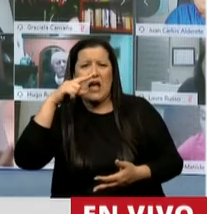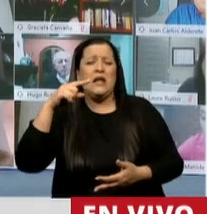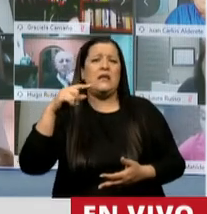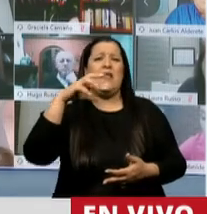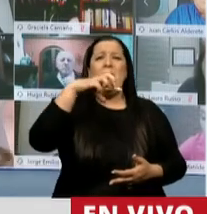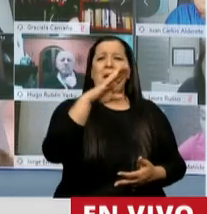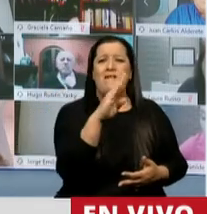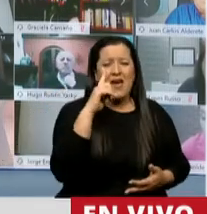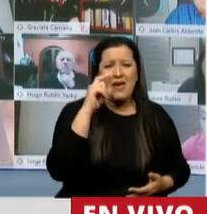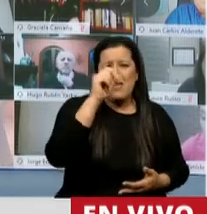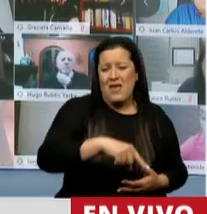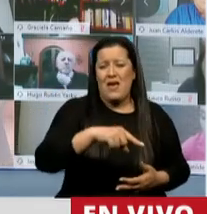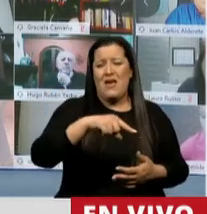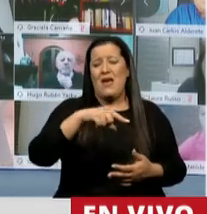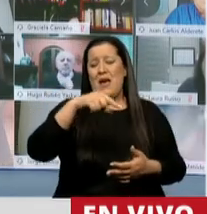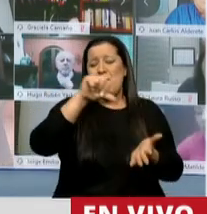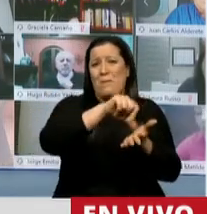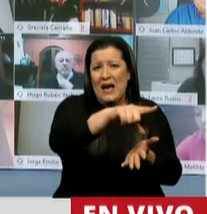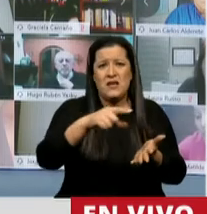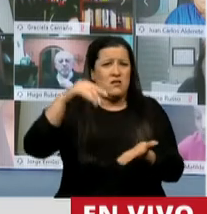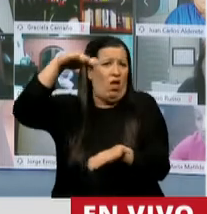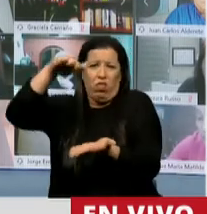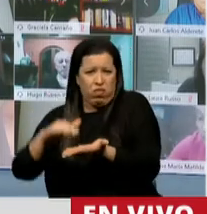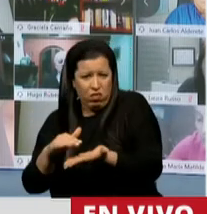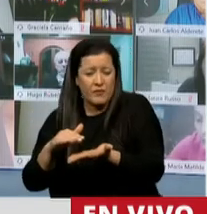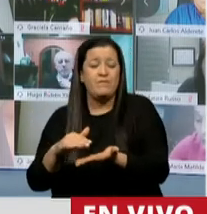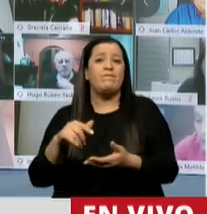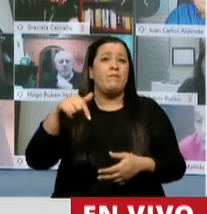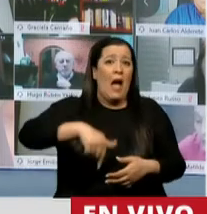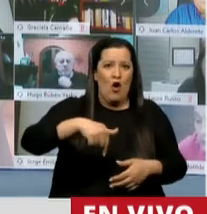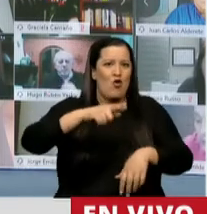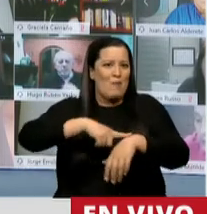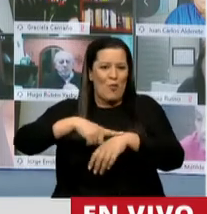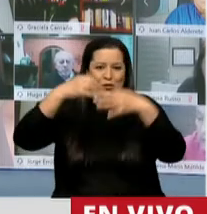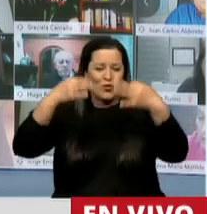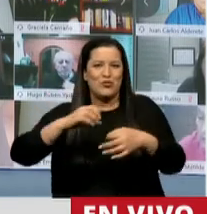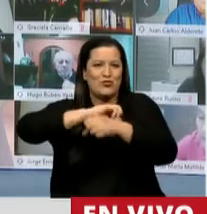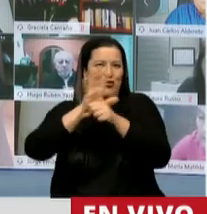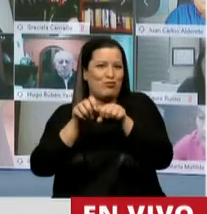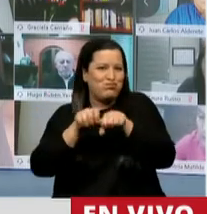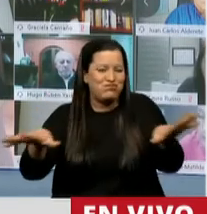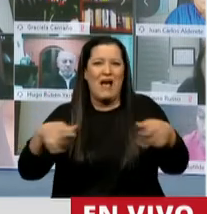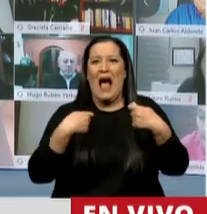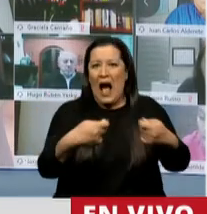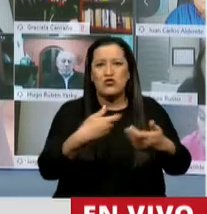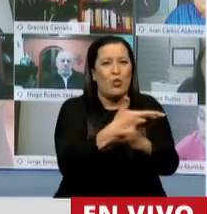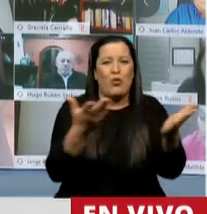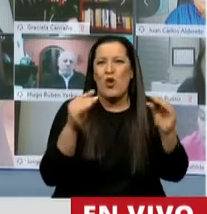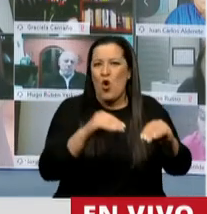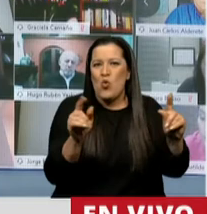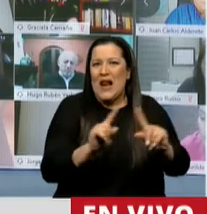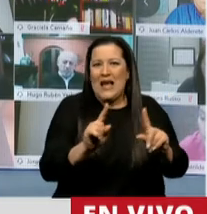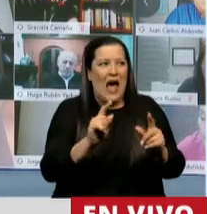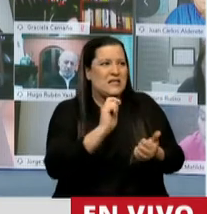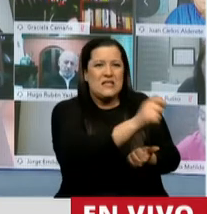brutos internos de nuestros países. En contextos como el que atravesamos el gasto público sin duda no alcanza a cubrir las